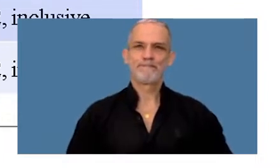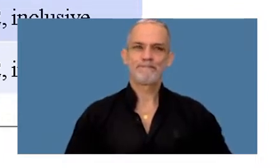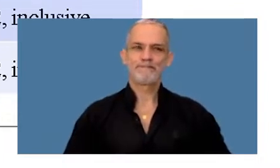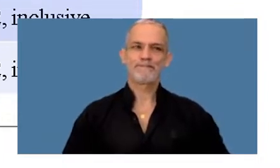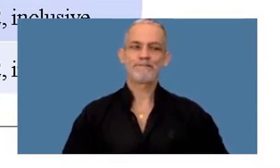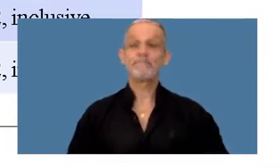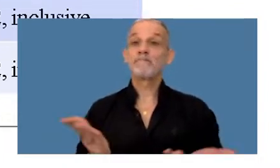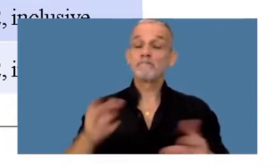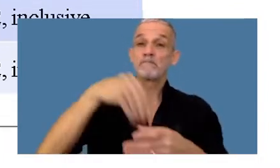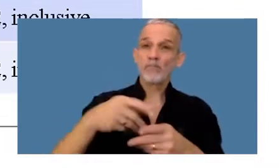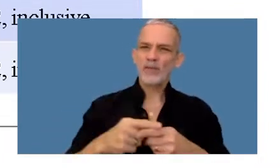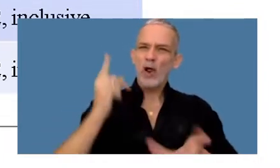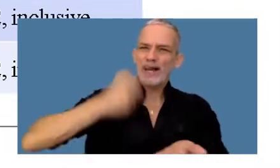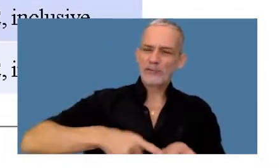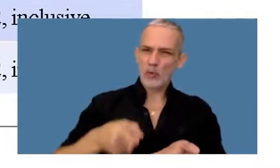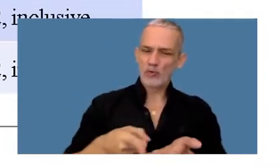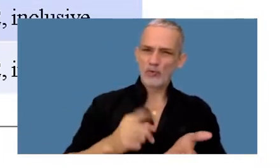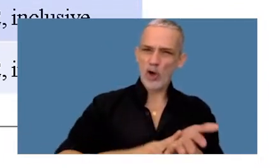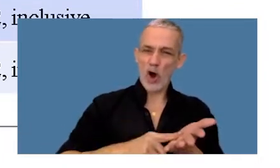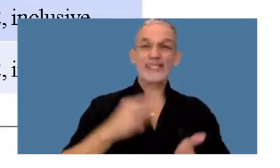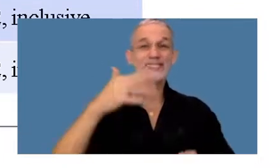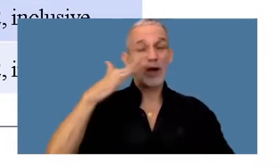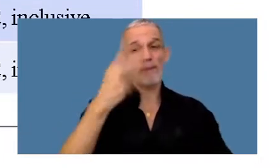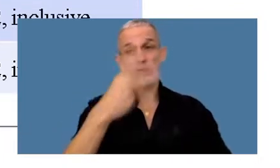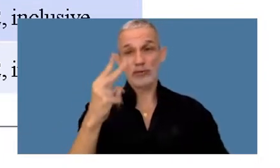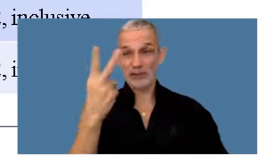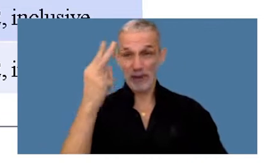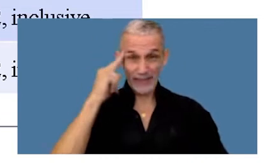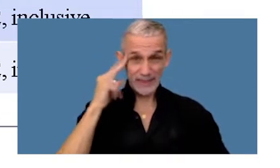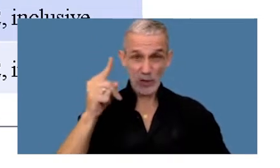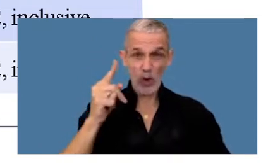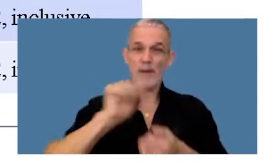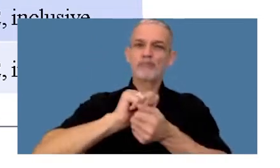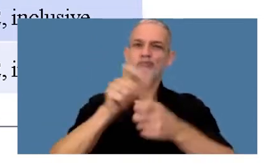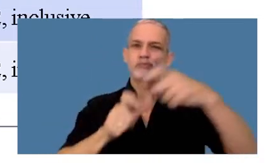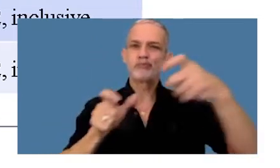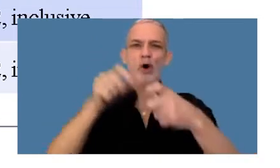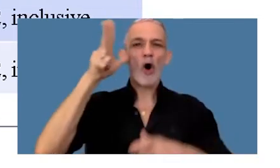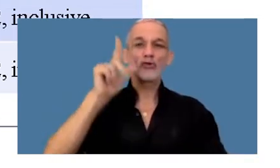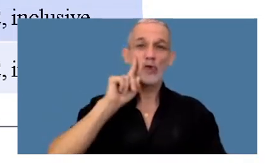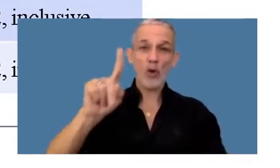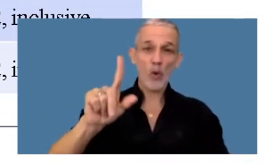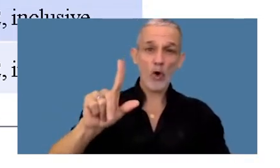Dentro de la resolución 5.229, publicada el 8 de julio,